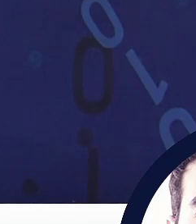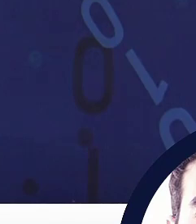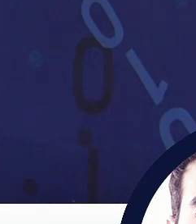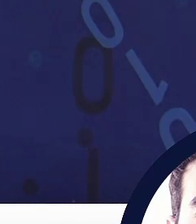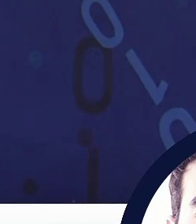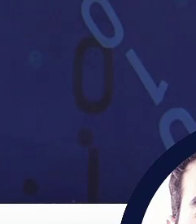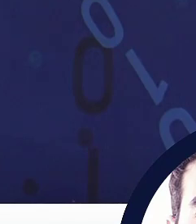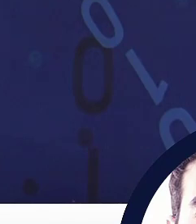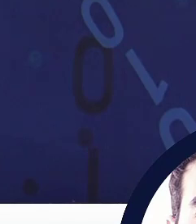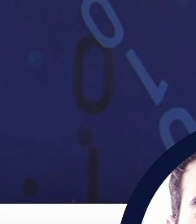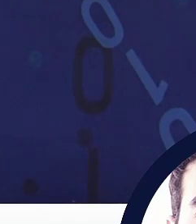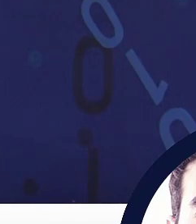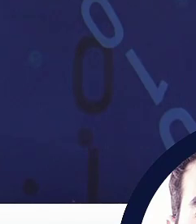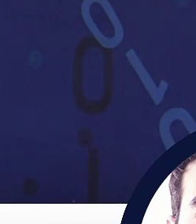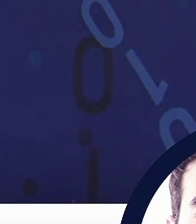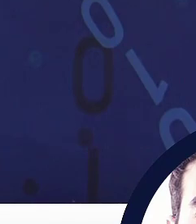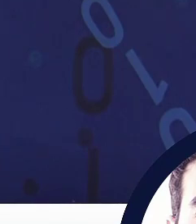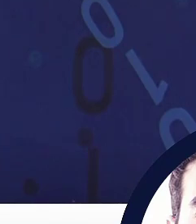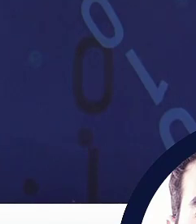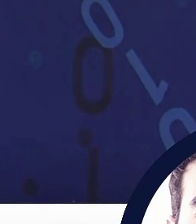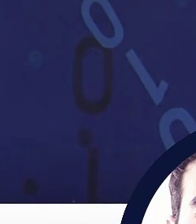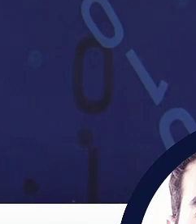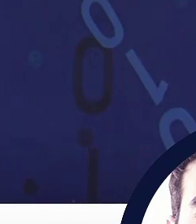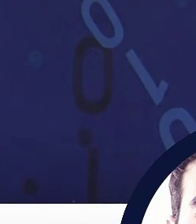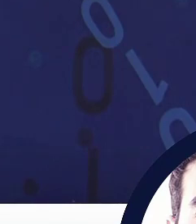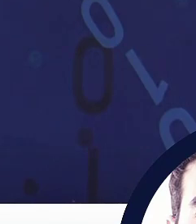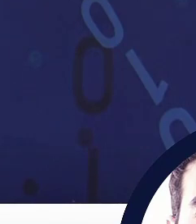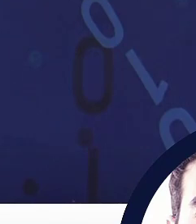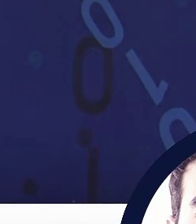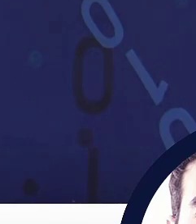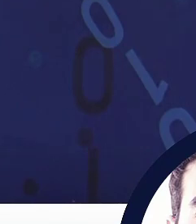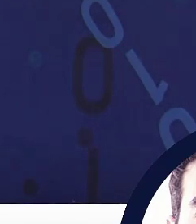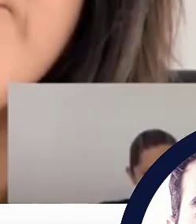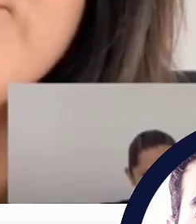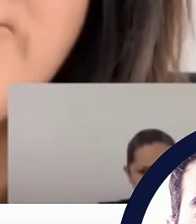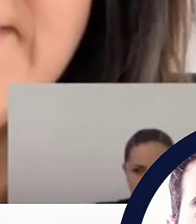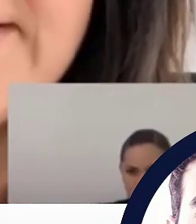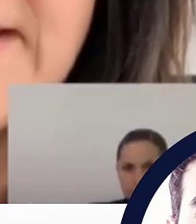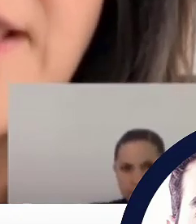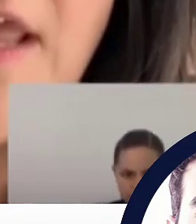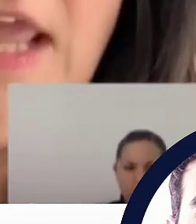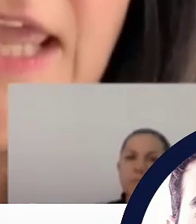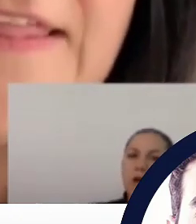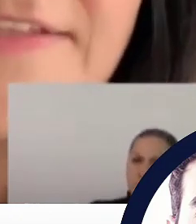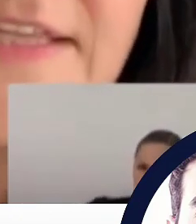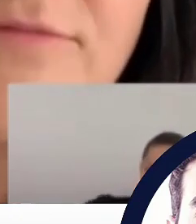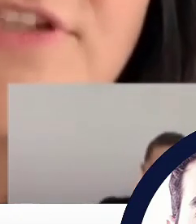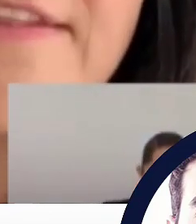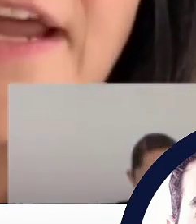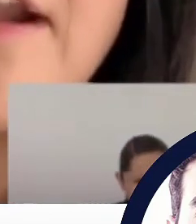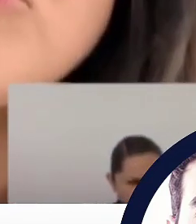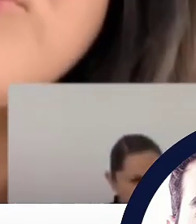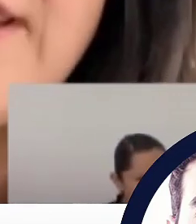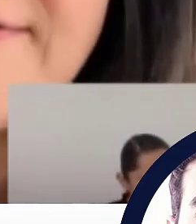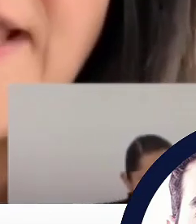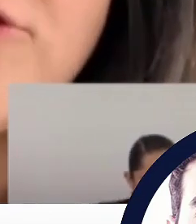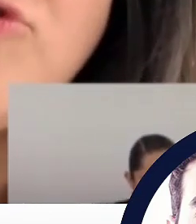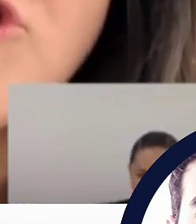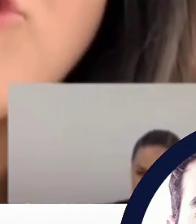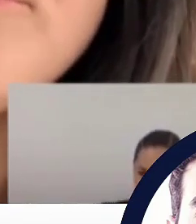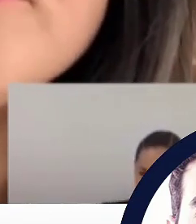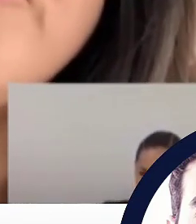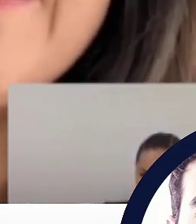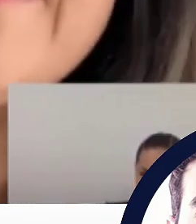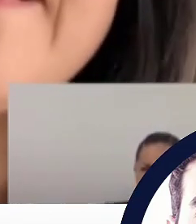fortalezas y debilidades como todos, sin embargo no es punto de lanza en ninguna de las categorías que nosotros ponemos. Y ese es el